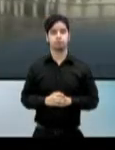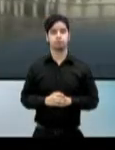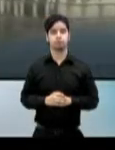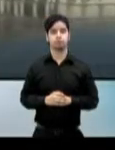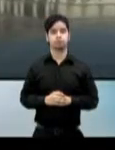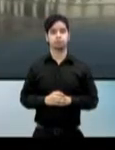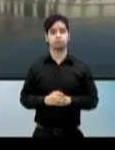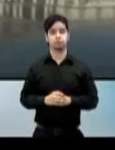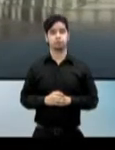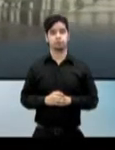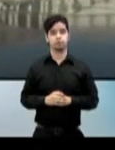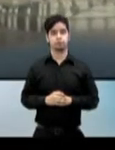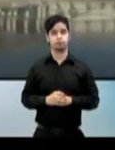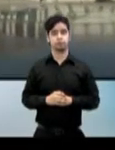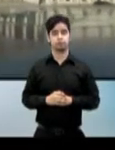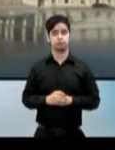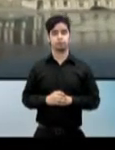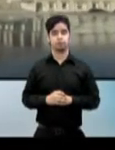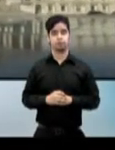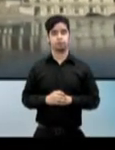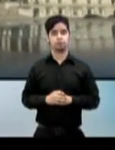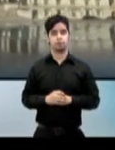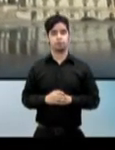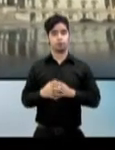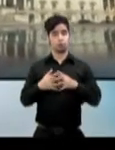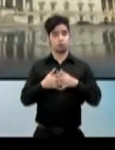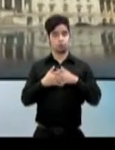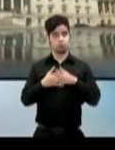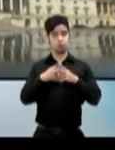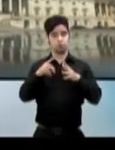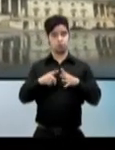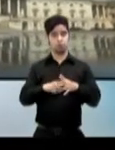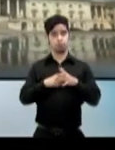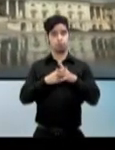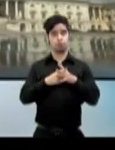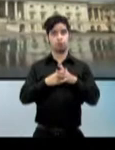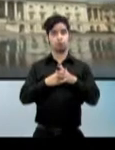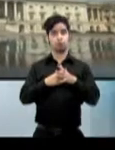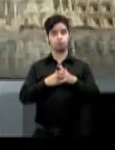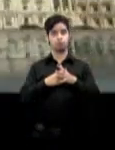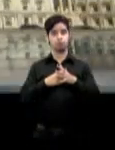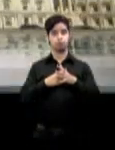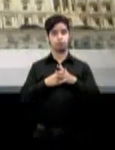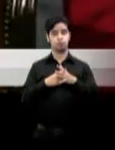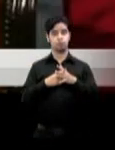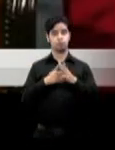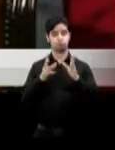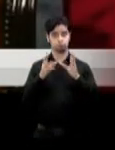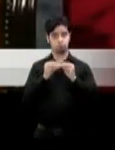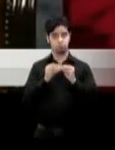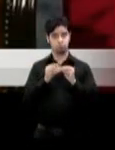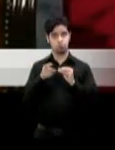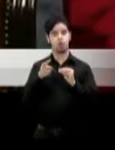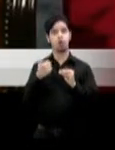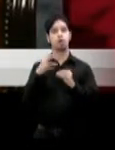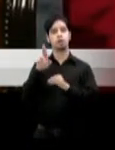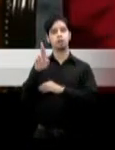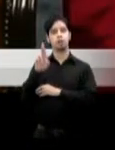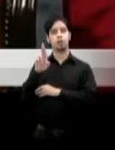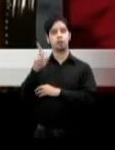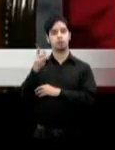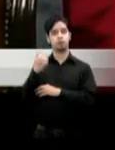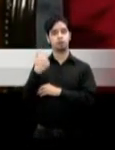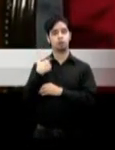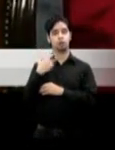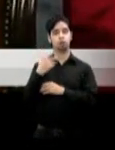En Estados Unidos, el Congreso inicia mañana martes su primera sesión bajo control republicano y los conservadores han anunciado que